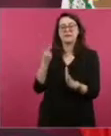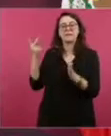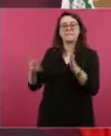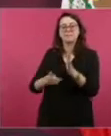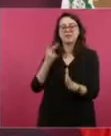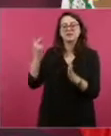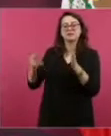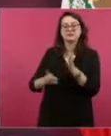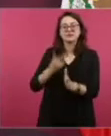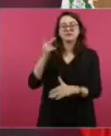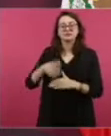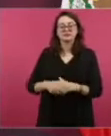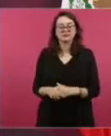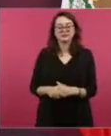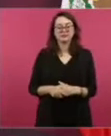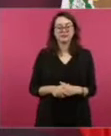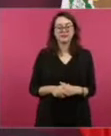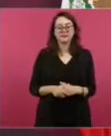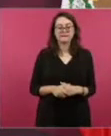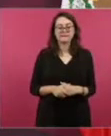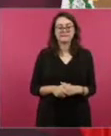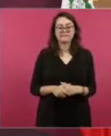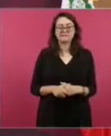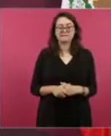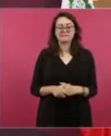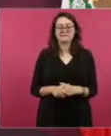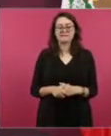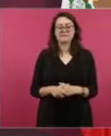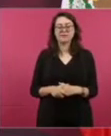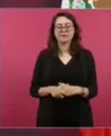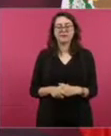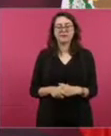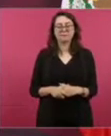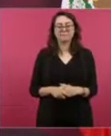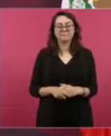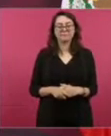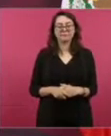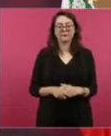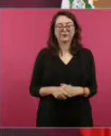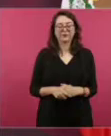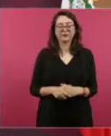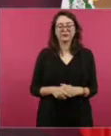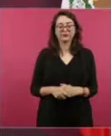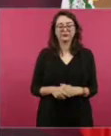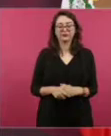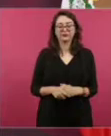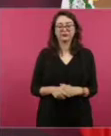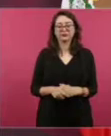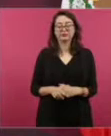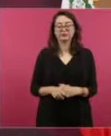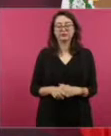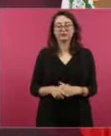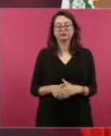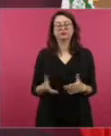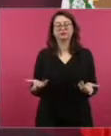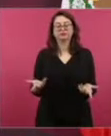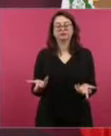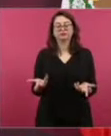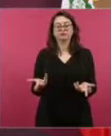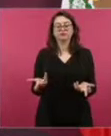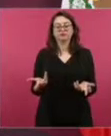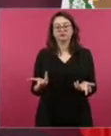de manipulación,